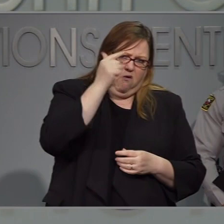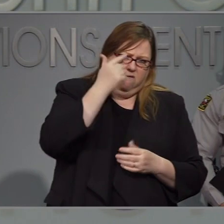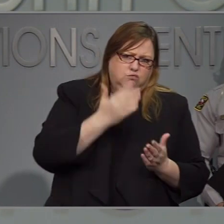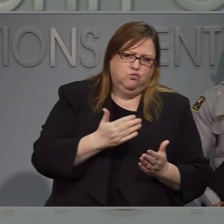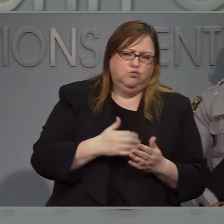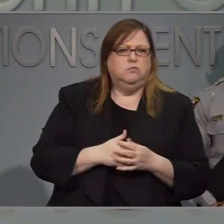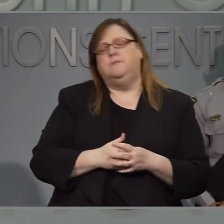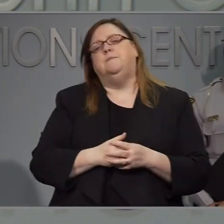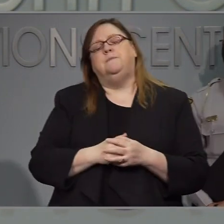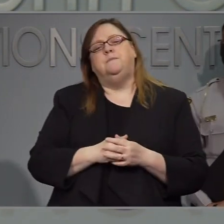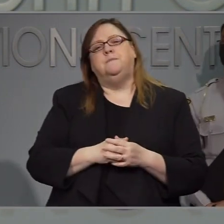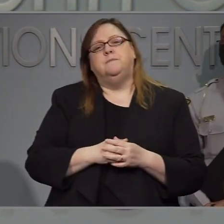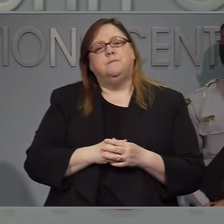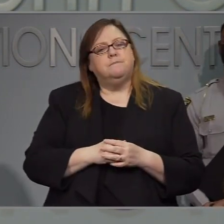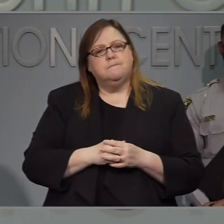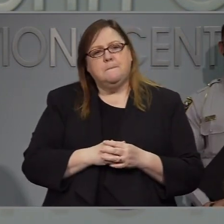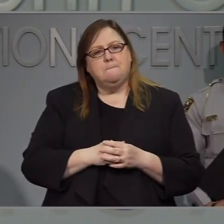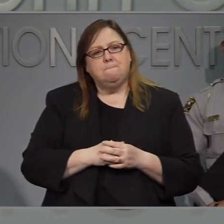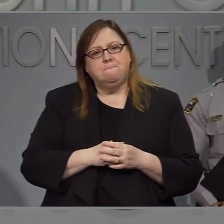albergues. Sí. 3.